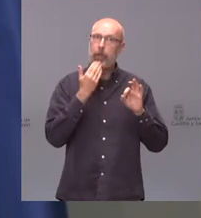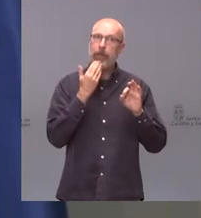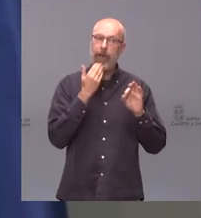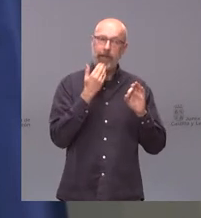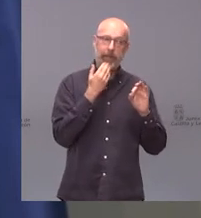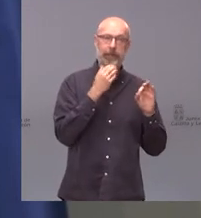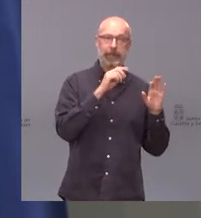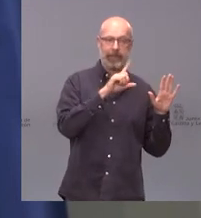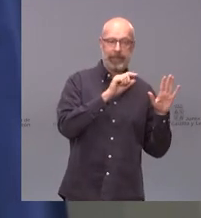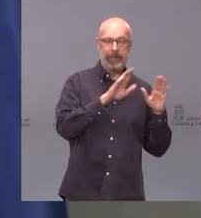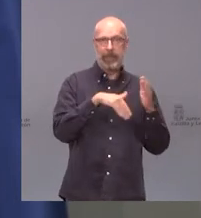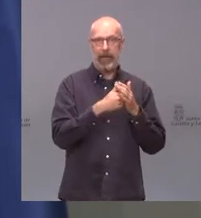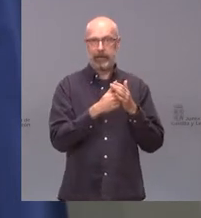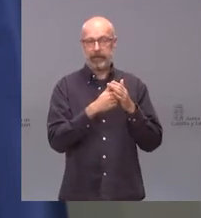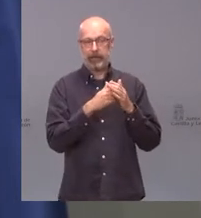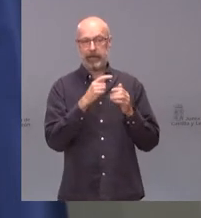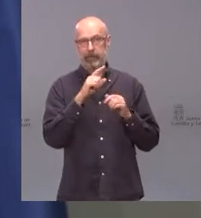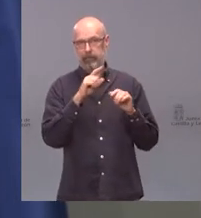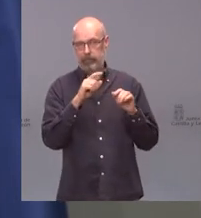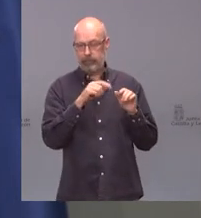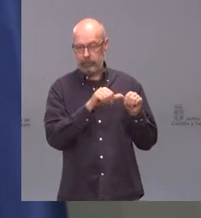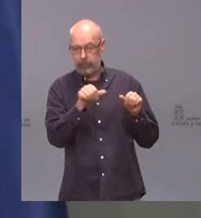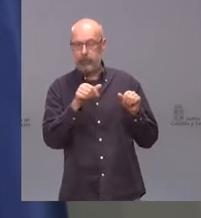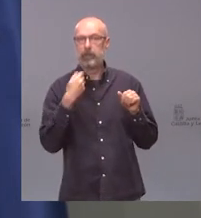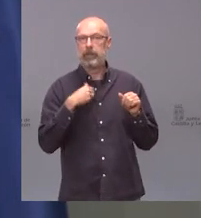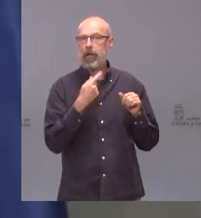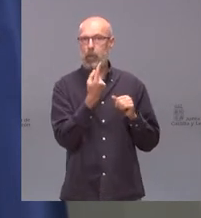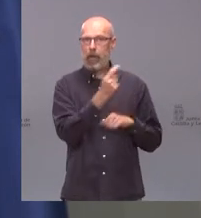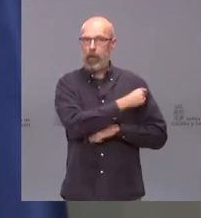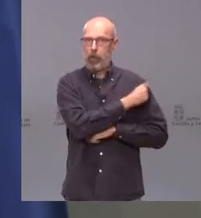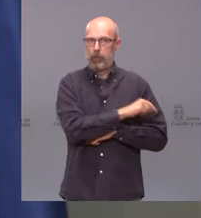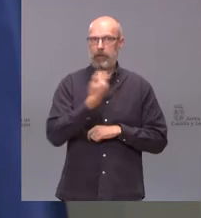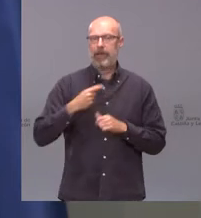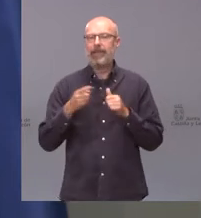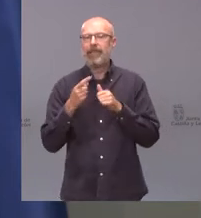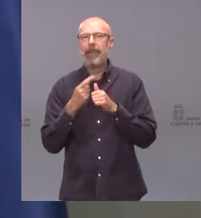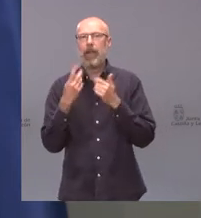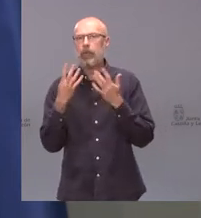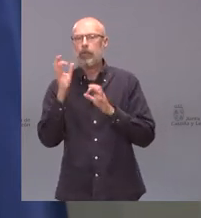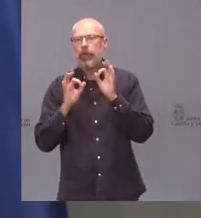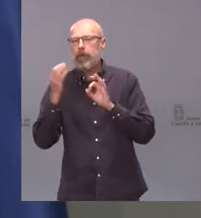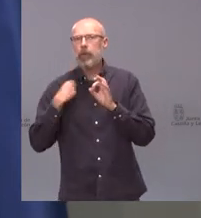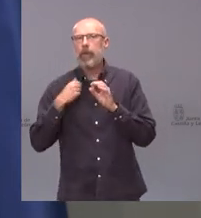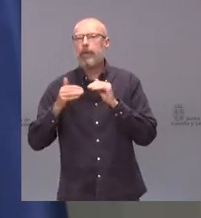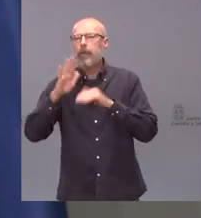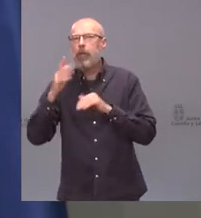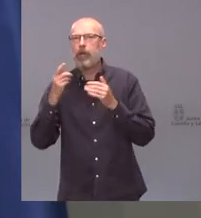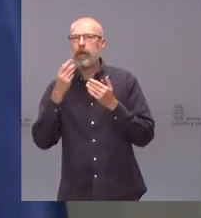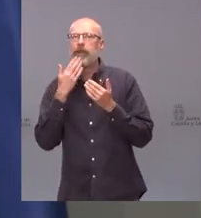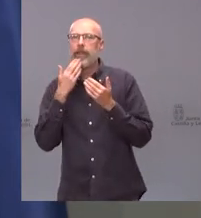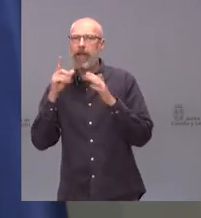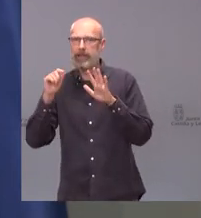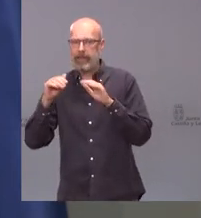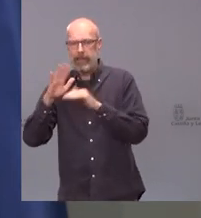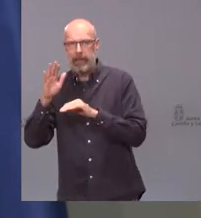una dosis y el 37% de los mayores de 60. La campaña de vacunación avanza pues a muy buen ritmo,